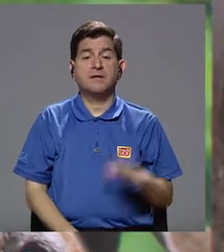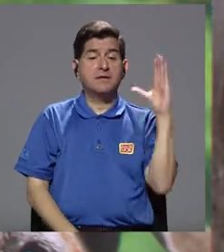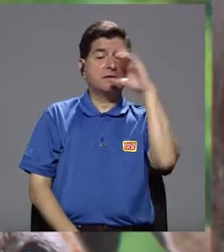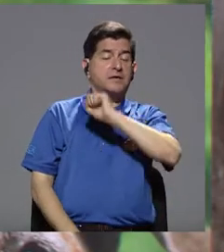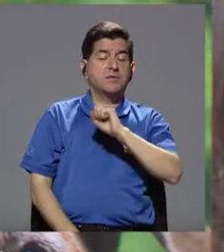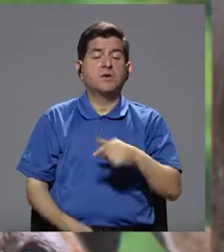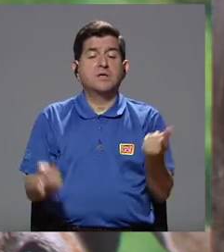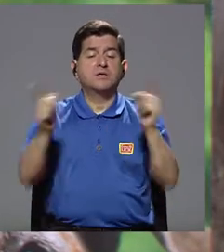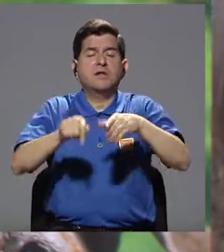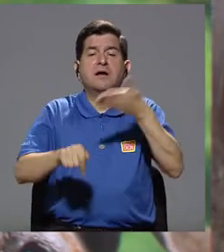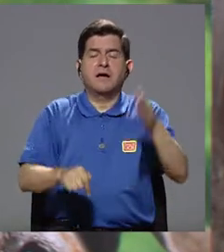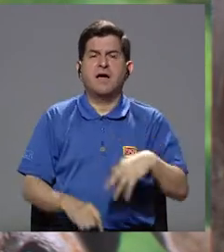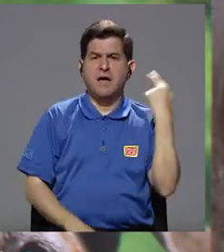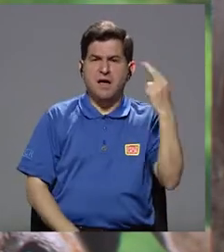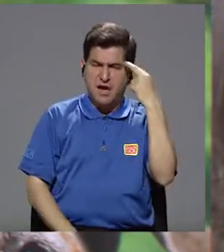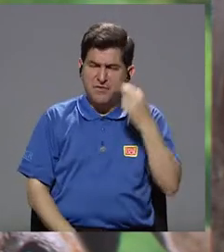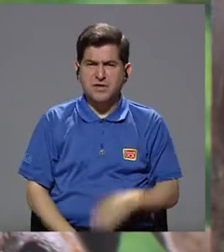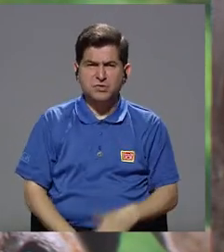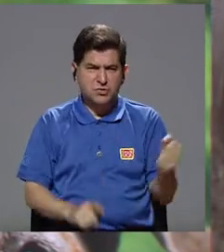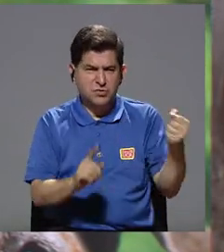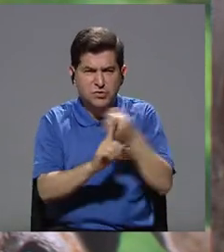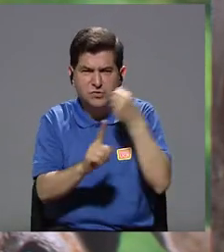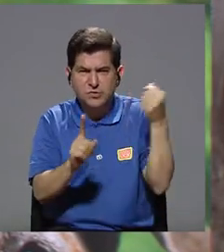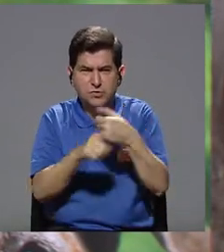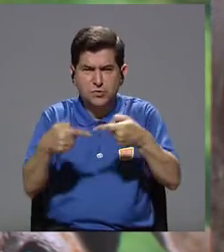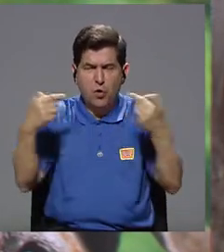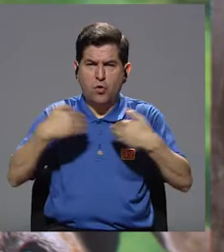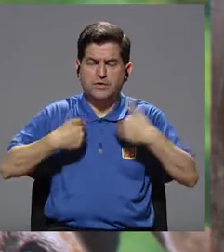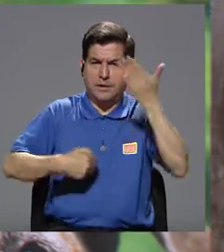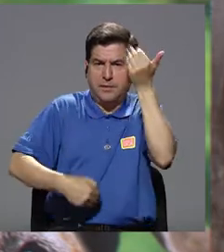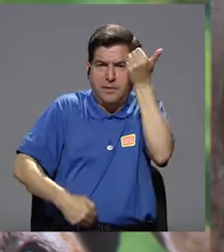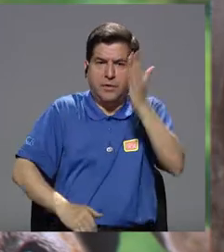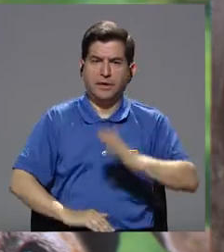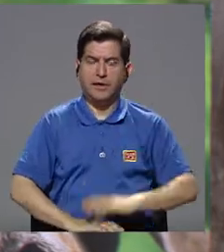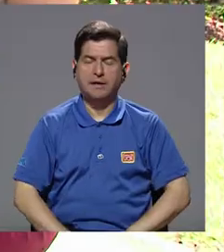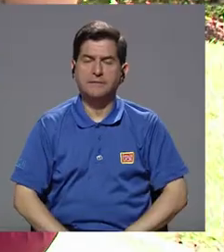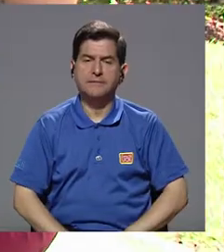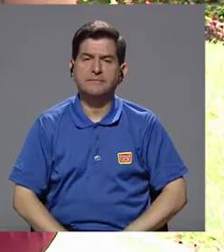efectivamente qué fue lo que pasó y por qué se cometió el acto de crueldad contra el animal.